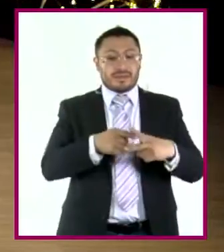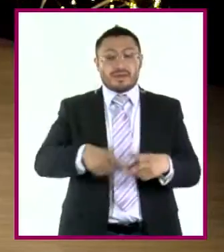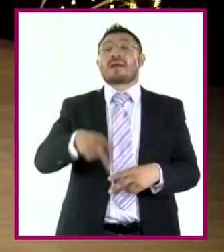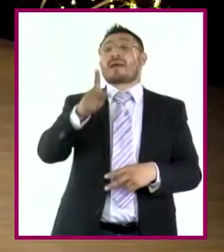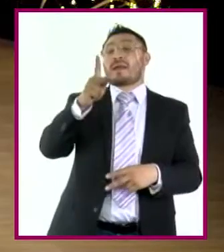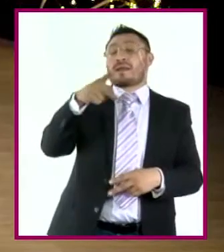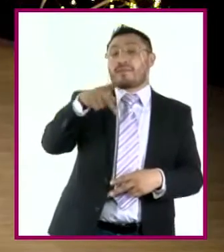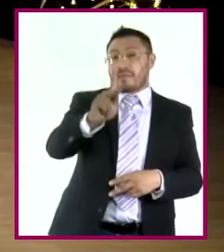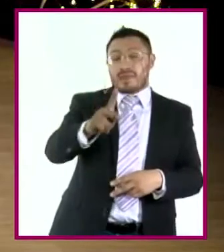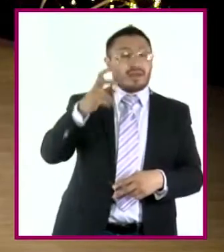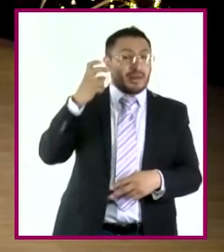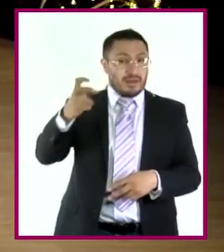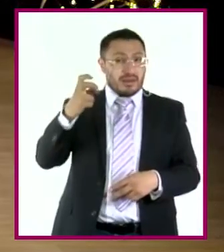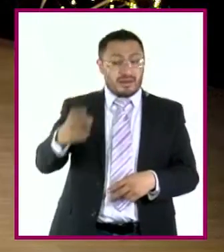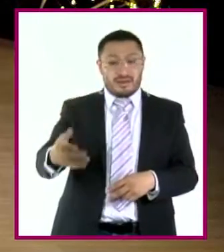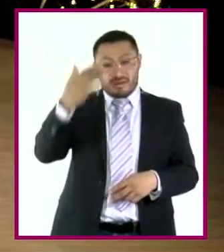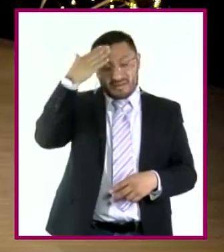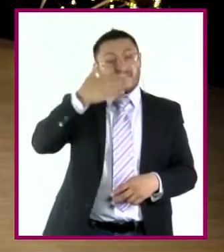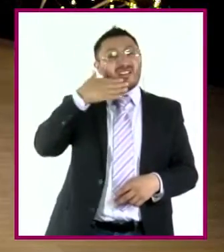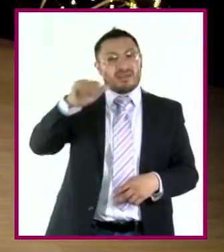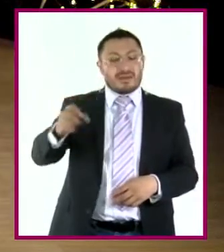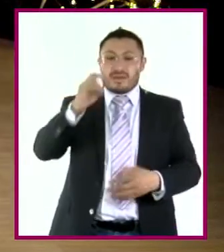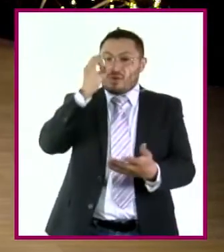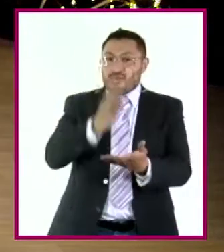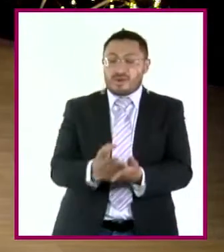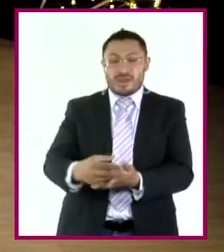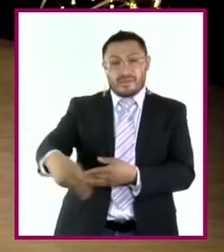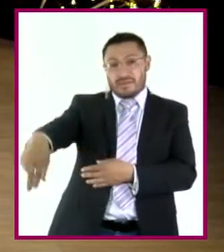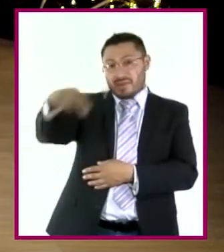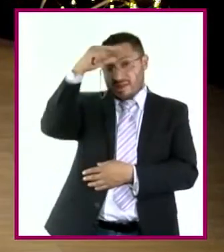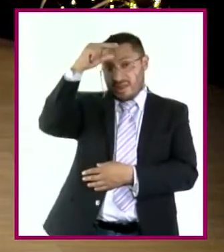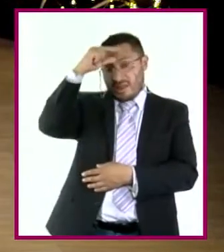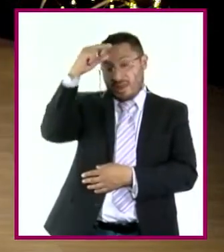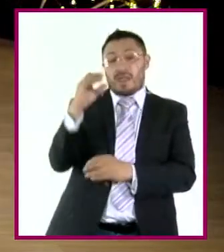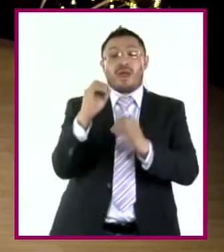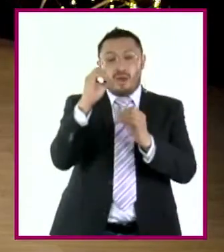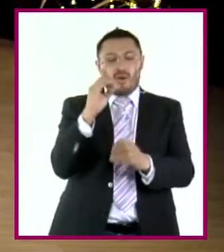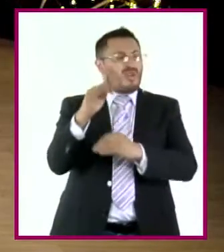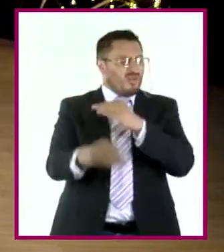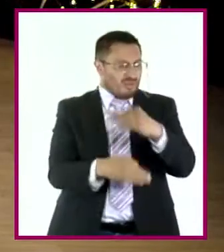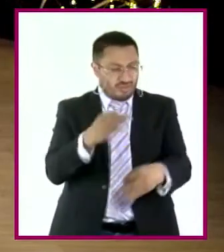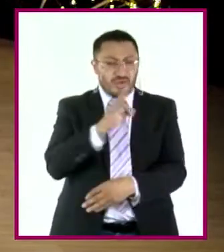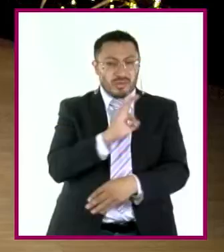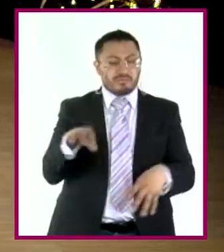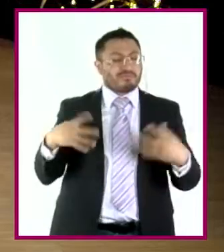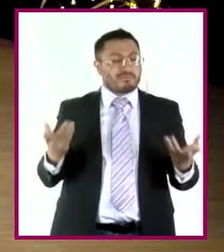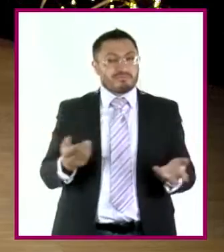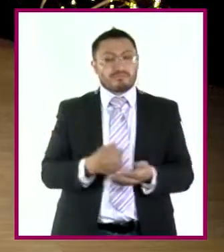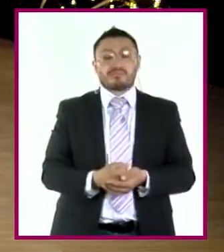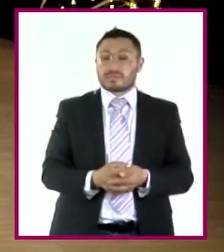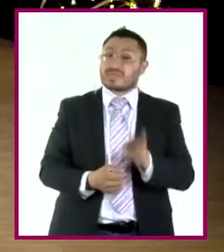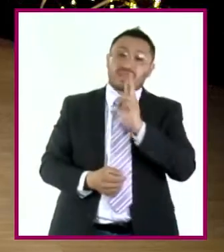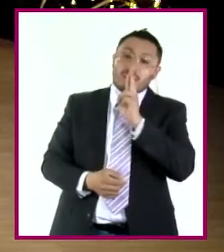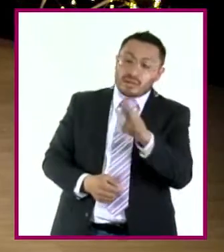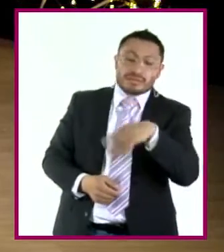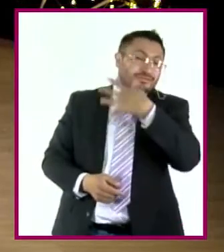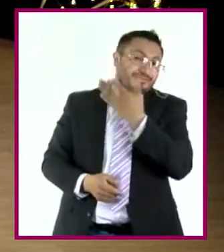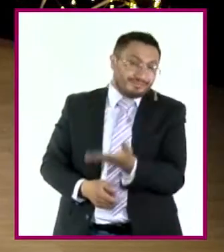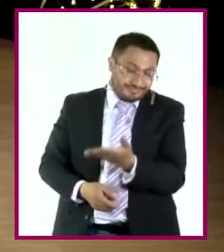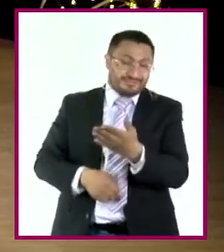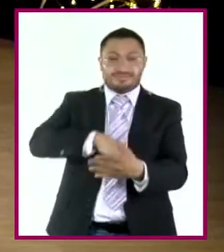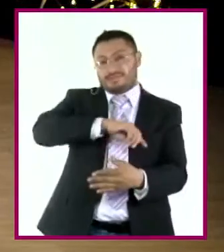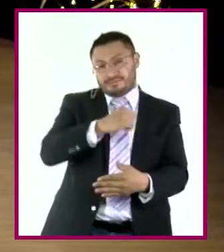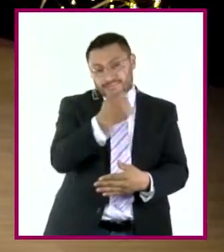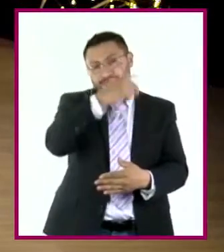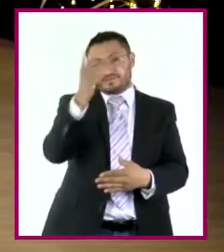capacidad de ser creativos es exclusiva de genios o todas y todos podemos desarrollarla? Para resolver esta y otras